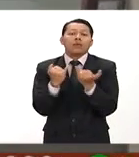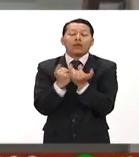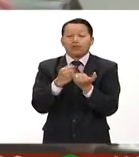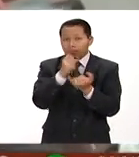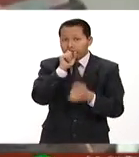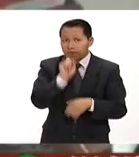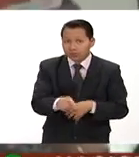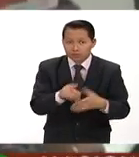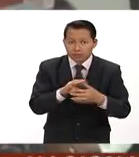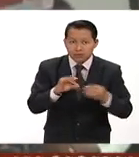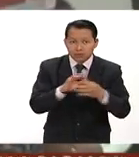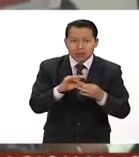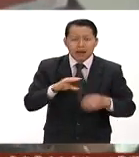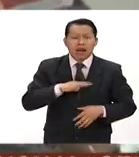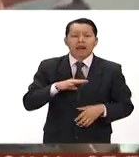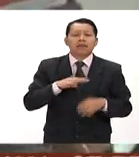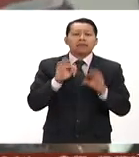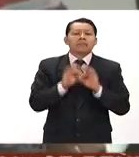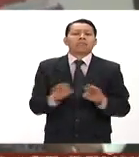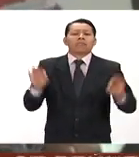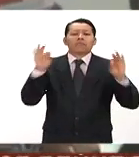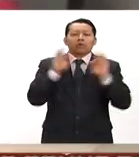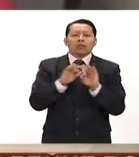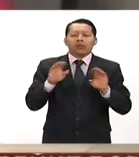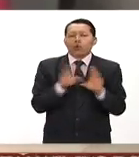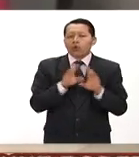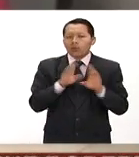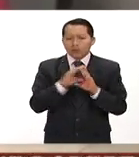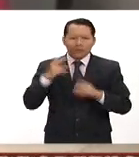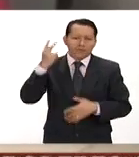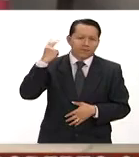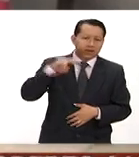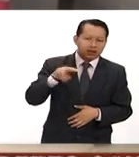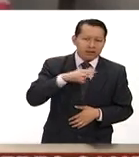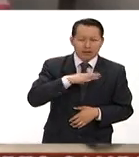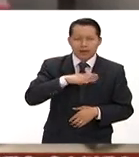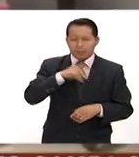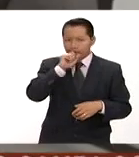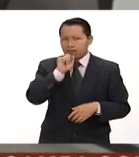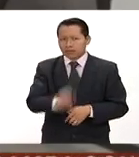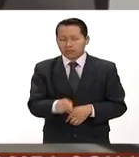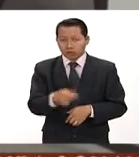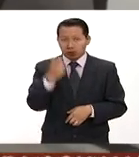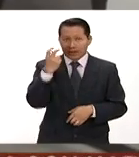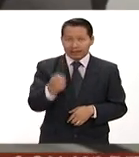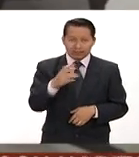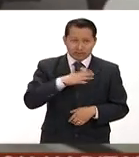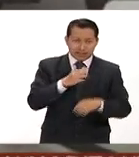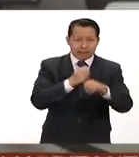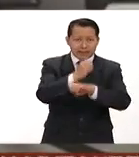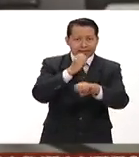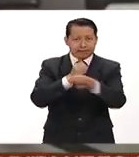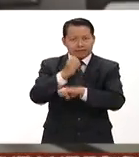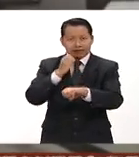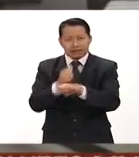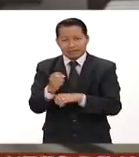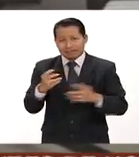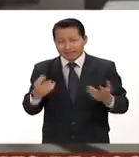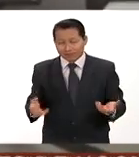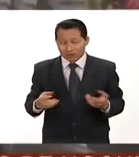un importante flujo de viajantes entre esos estados. Una situación